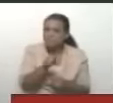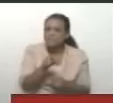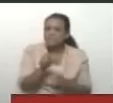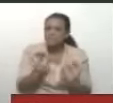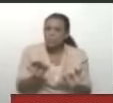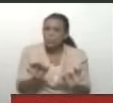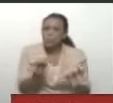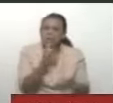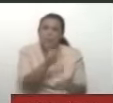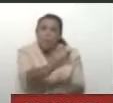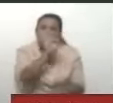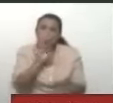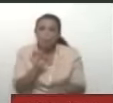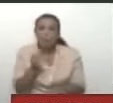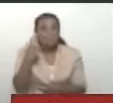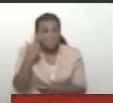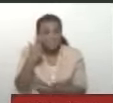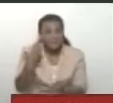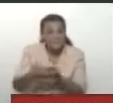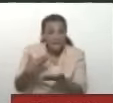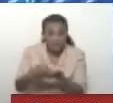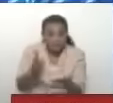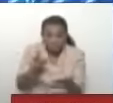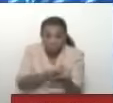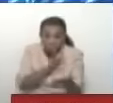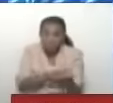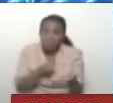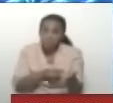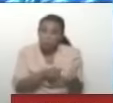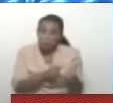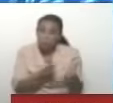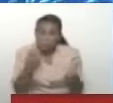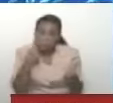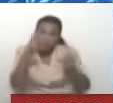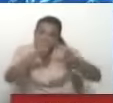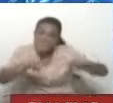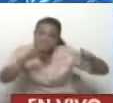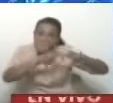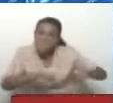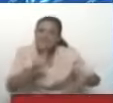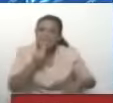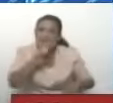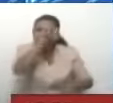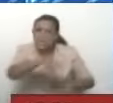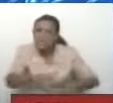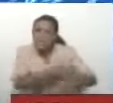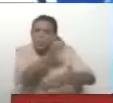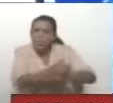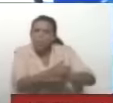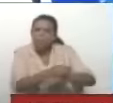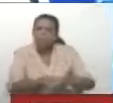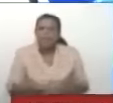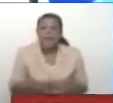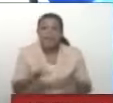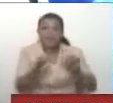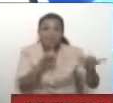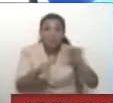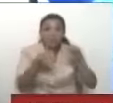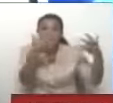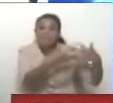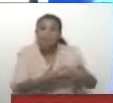toma la información Y yo lo tengo aquí, Carlos, fíjate. Yo lo tengo aquí porque se investigó. Y la fuente fue la agencia